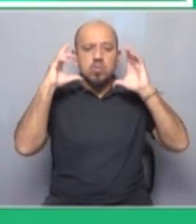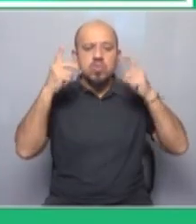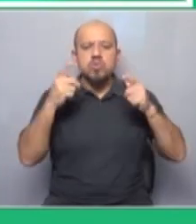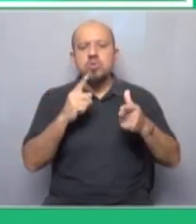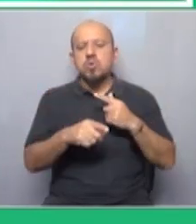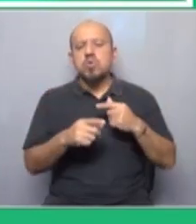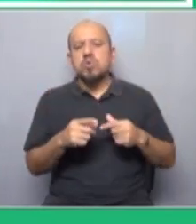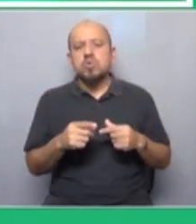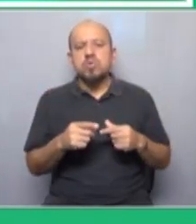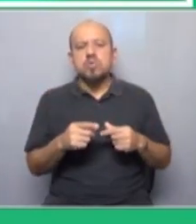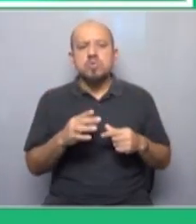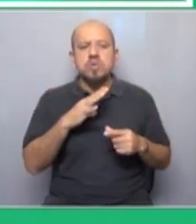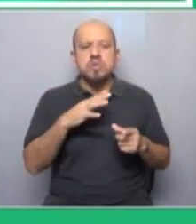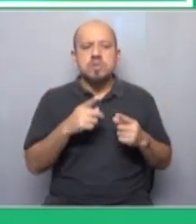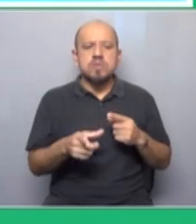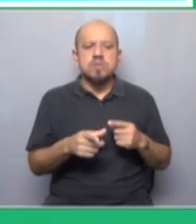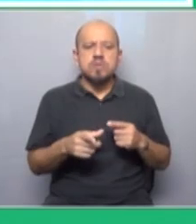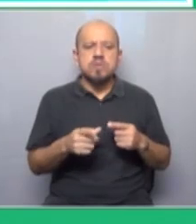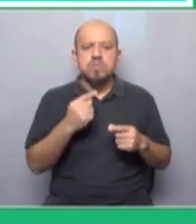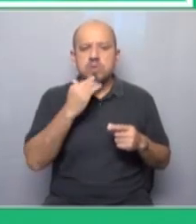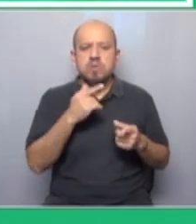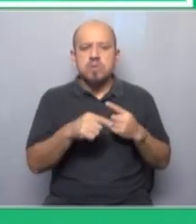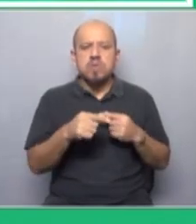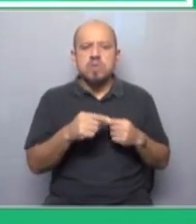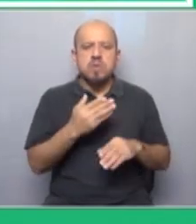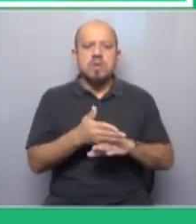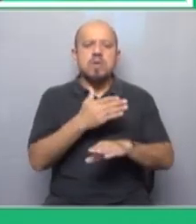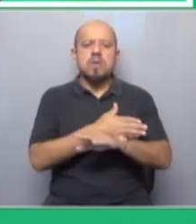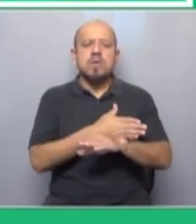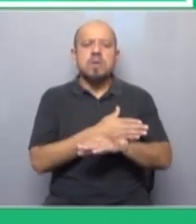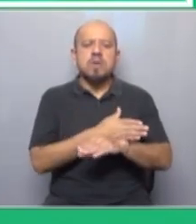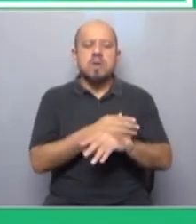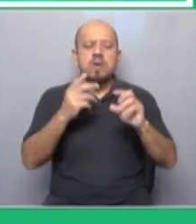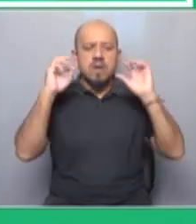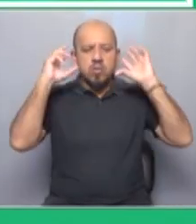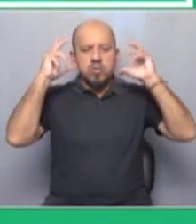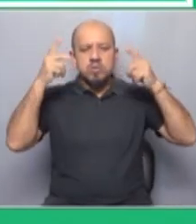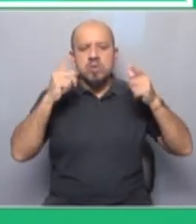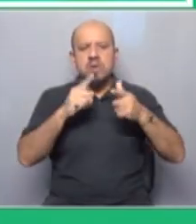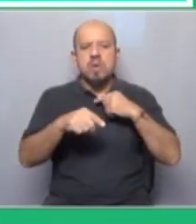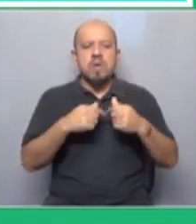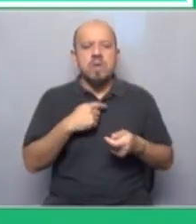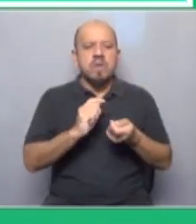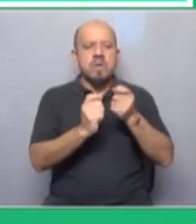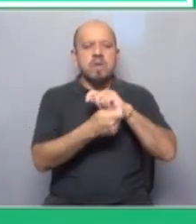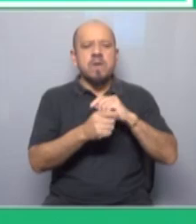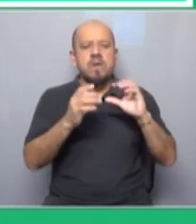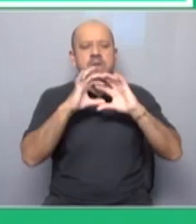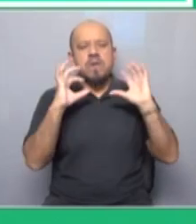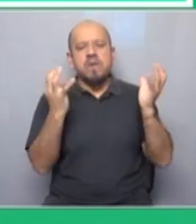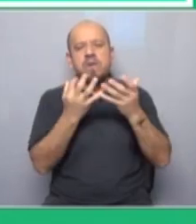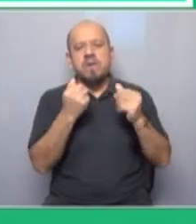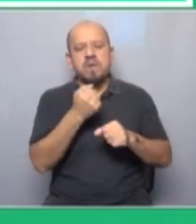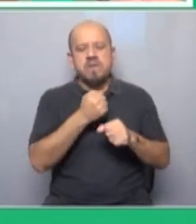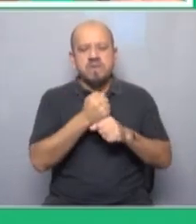llamar así se repite esa tensión que existía por ejemplo en las anteriores revoluciones o en las anteriores transformaciones del mundo del trabajo